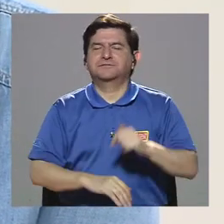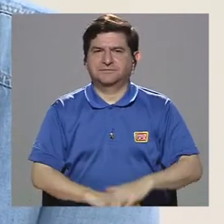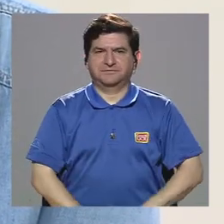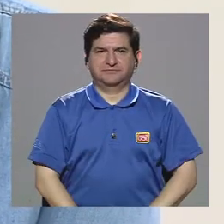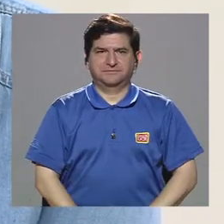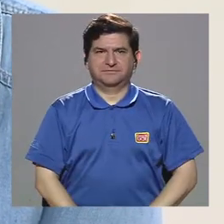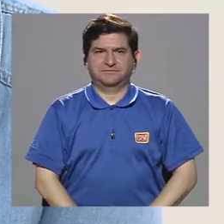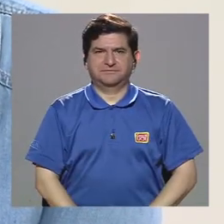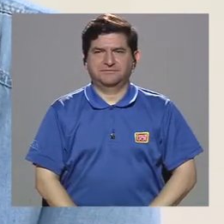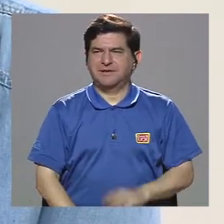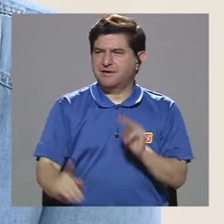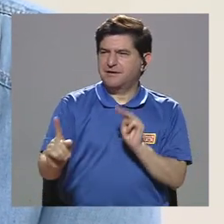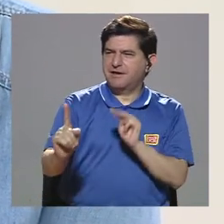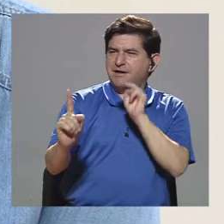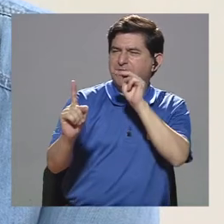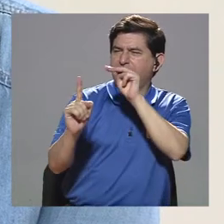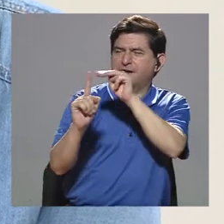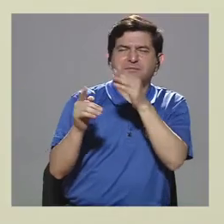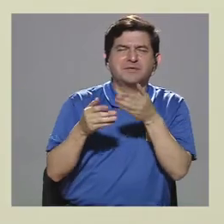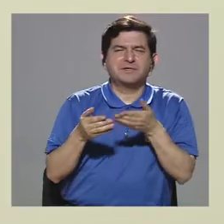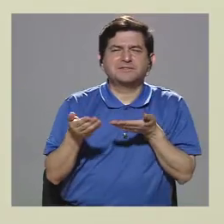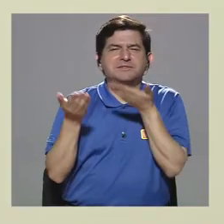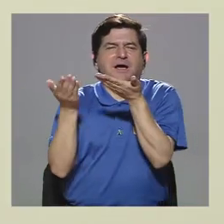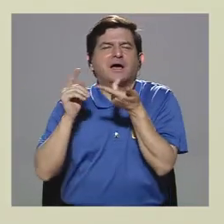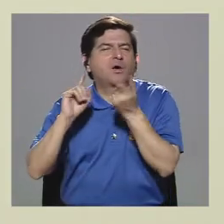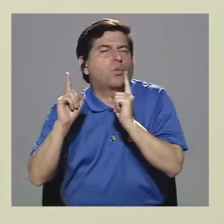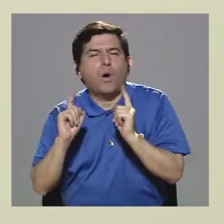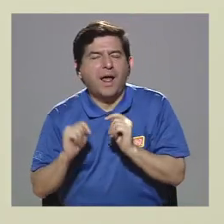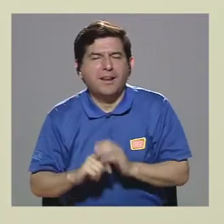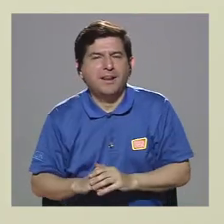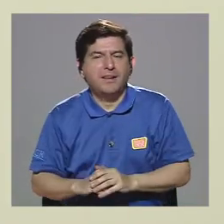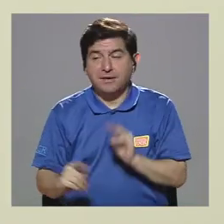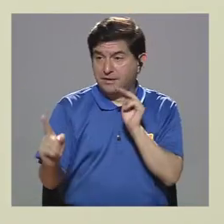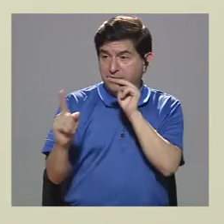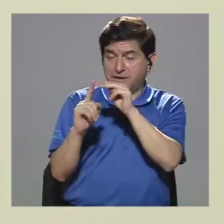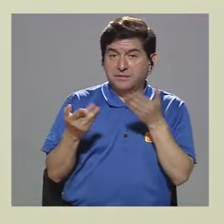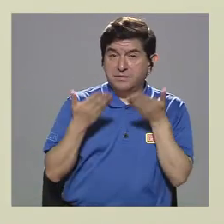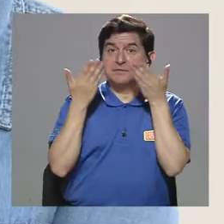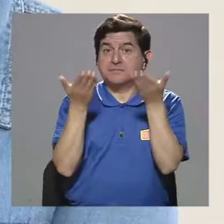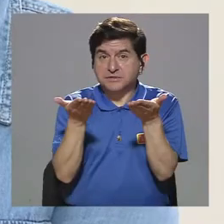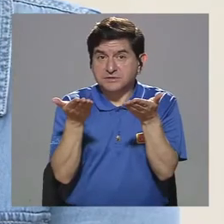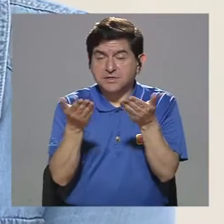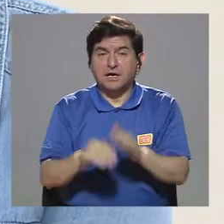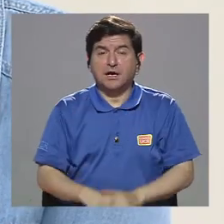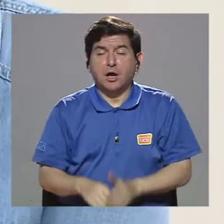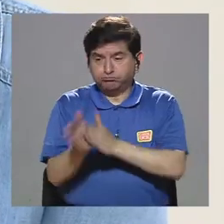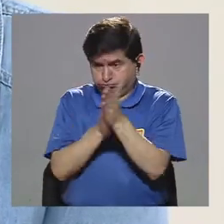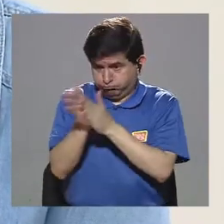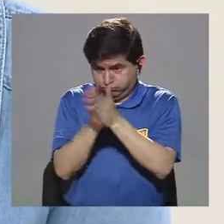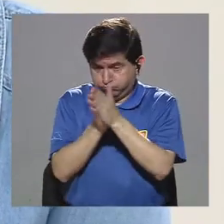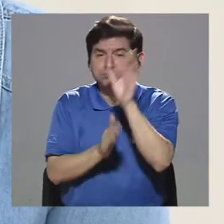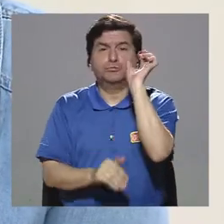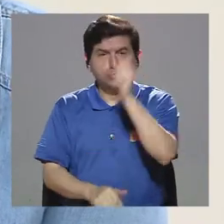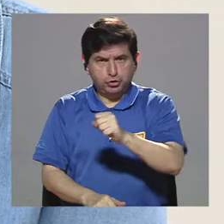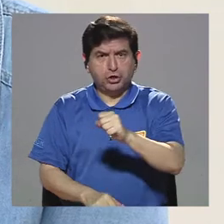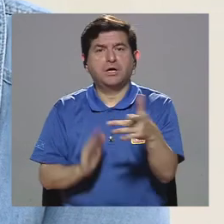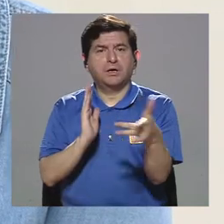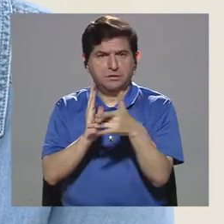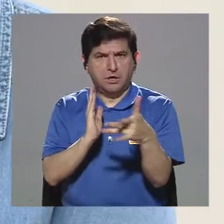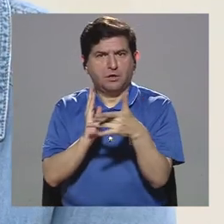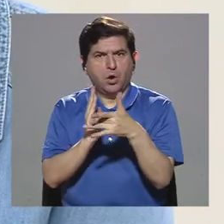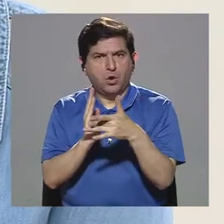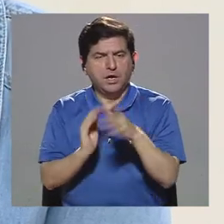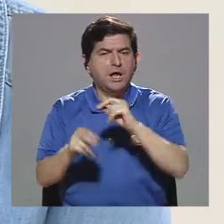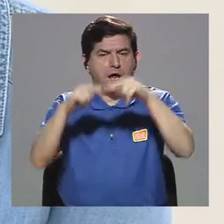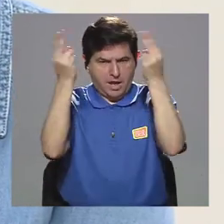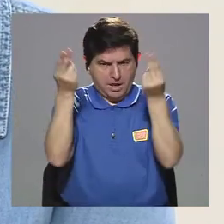cuál es el mensaje que queremos dar. El mensaje que se da es que se le saque el mayor provecho a las tecnologías y